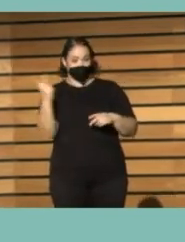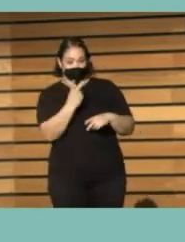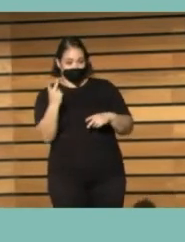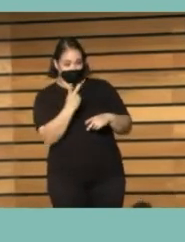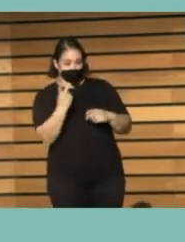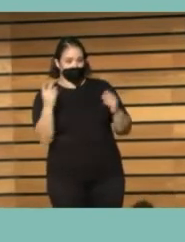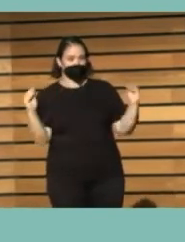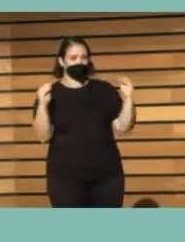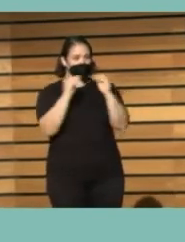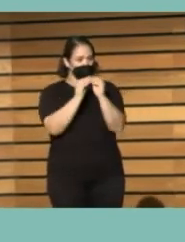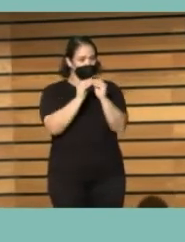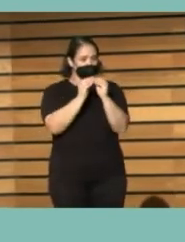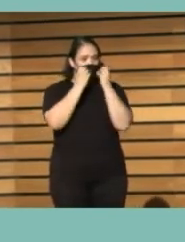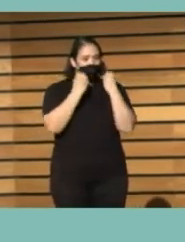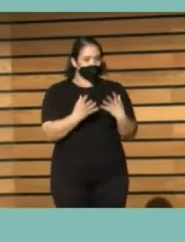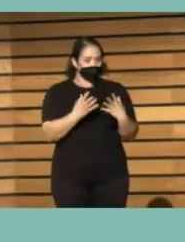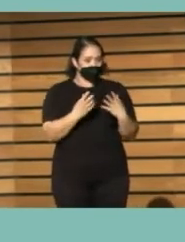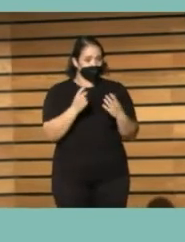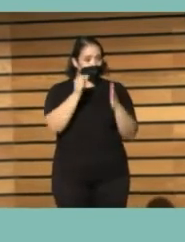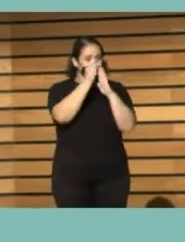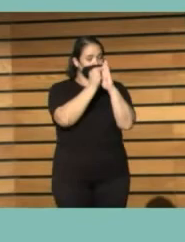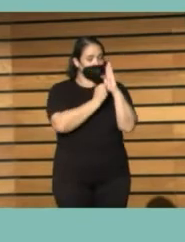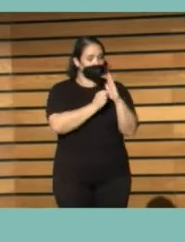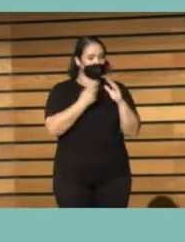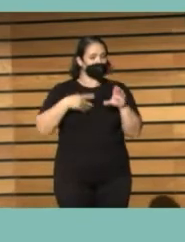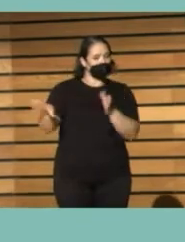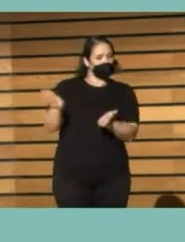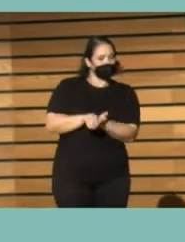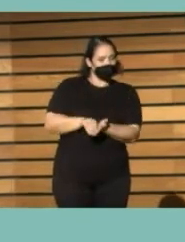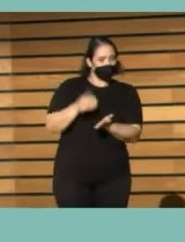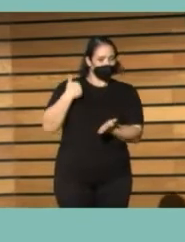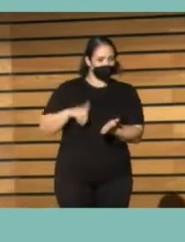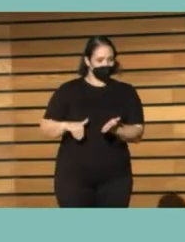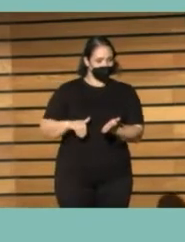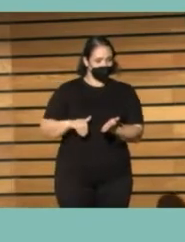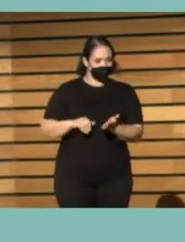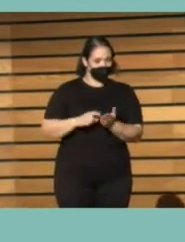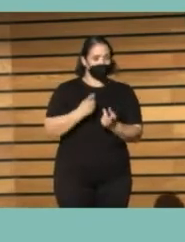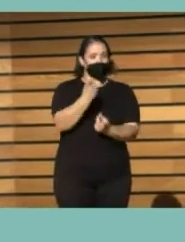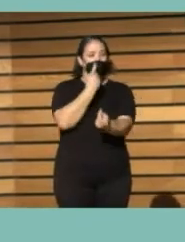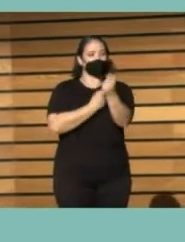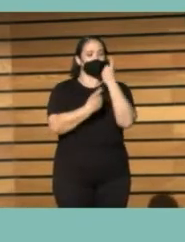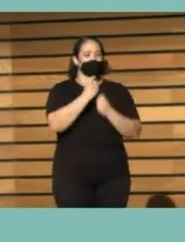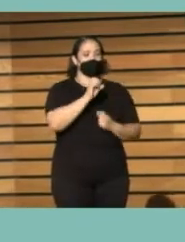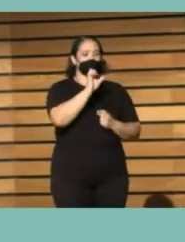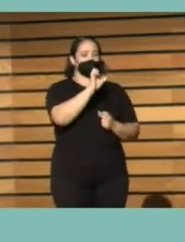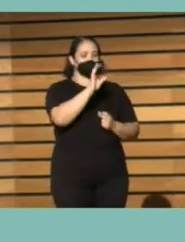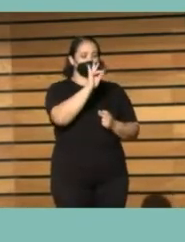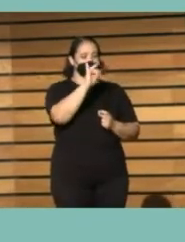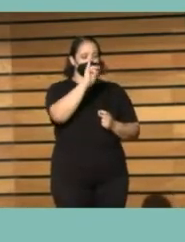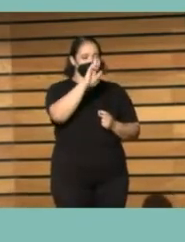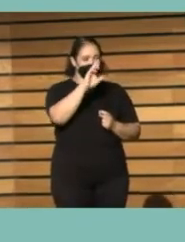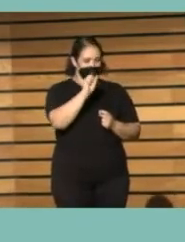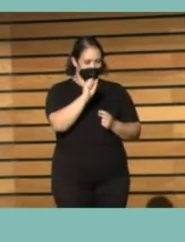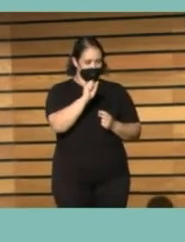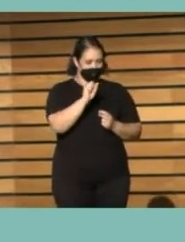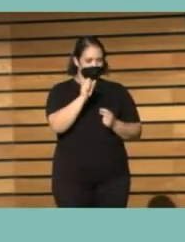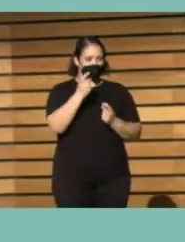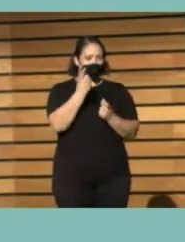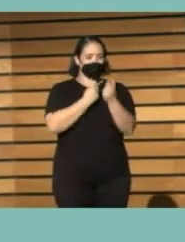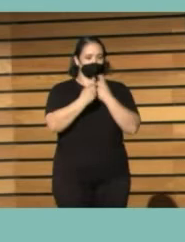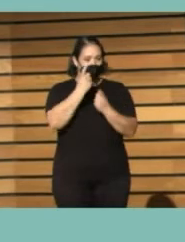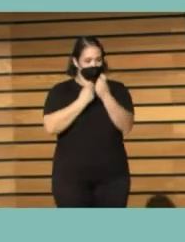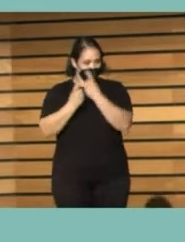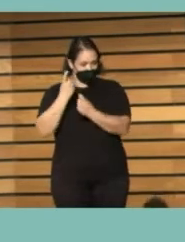masivas. La gran mayoría de los datos ya los recogía el cuestionario de ALCIDA, alrededor de 150 indicadores.